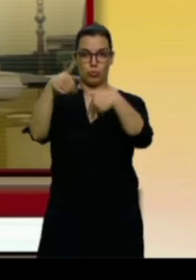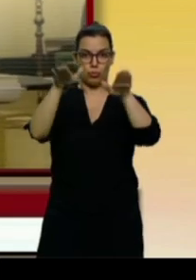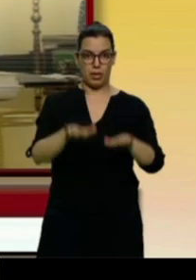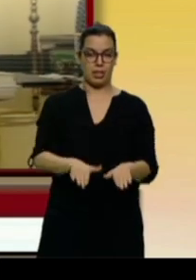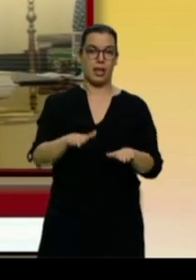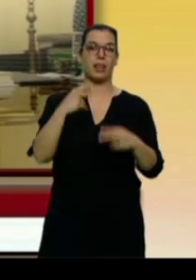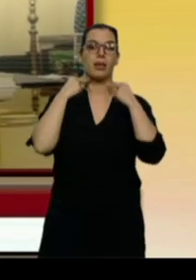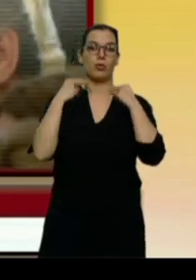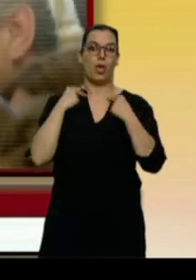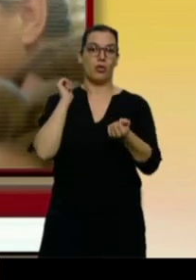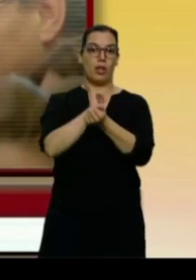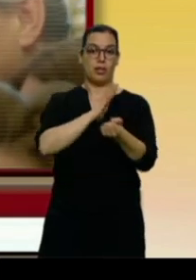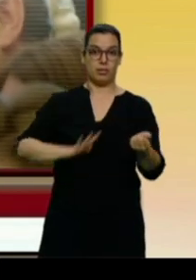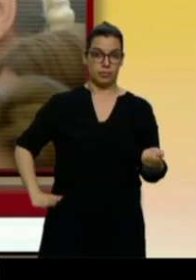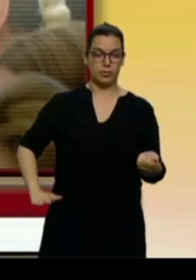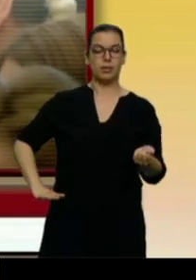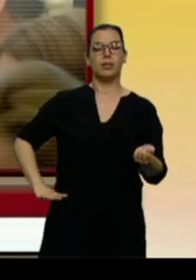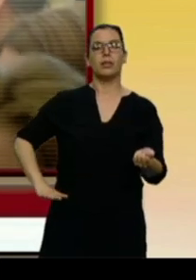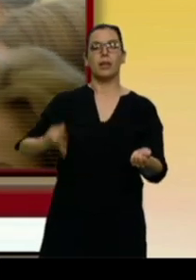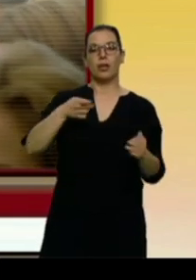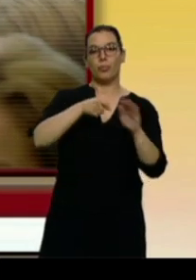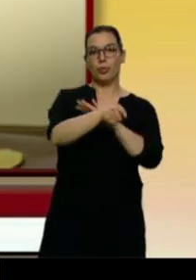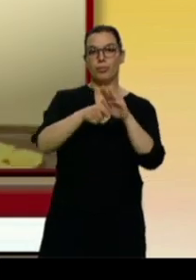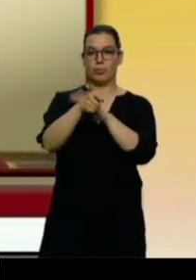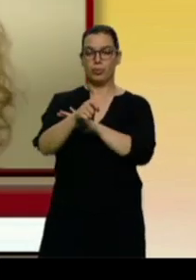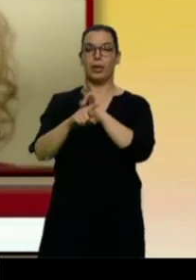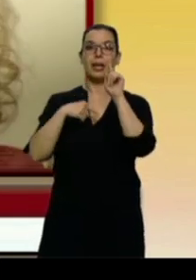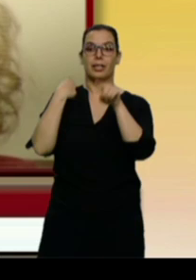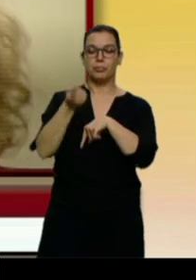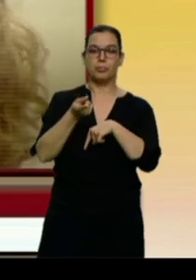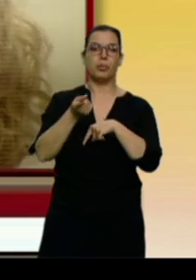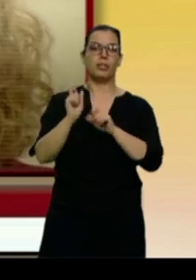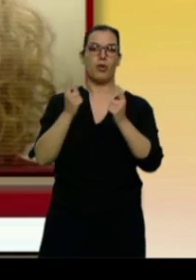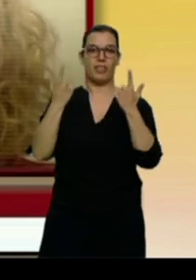el juicio del proceso. Eso determinará la composición del Congreso de los Diputados.